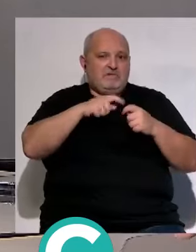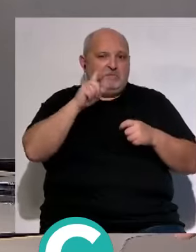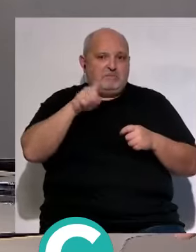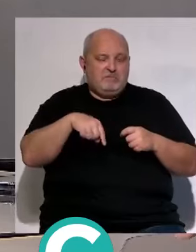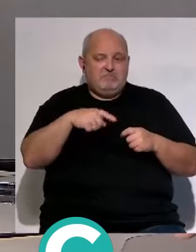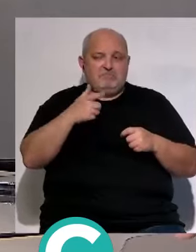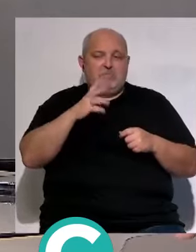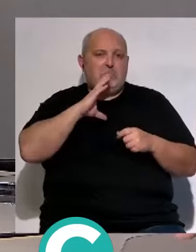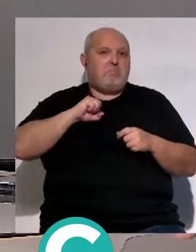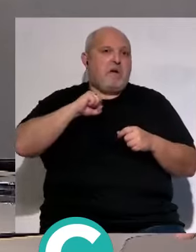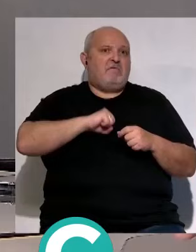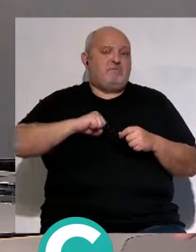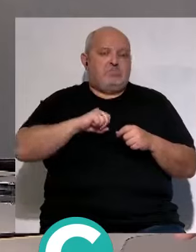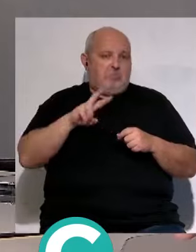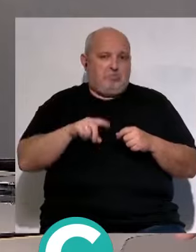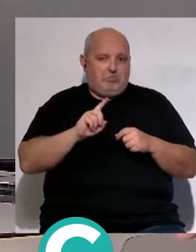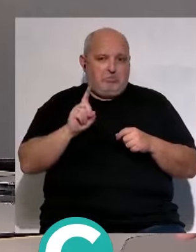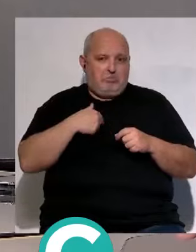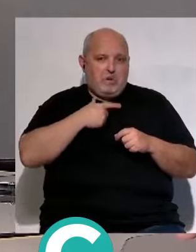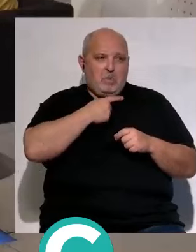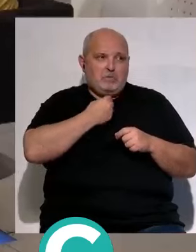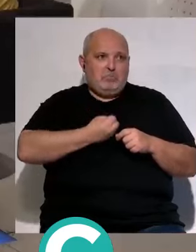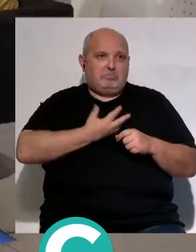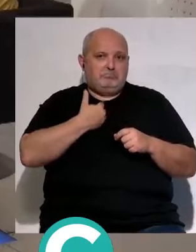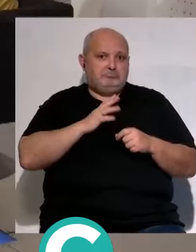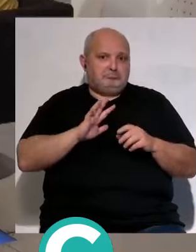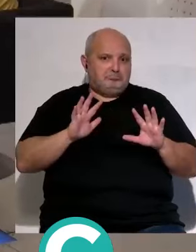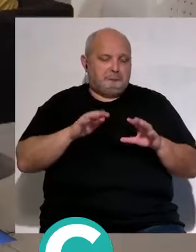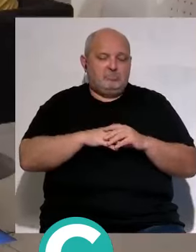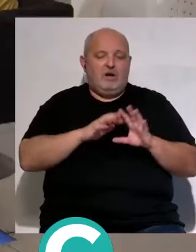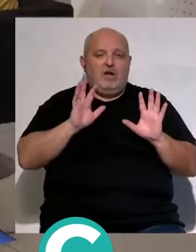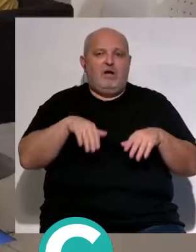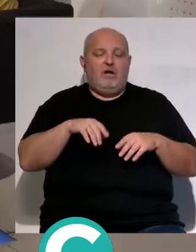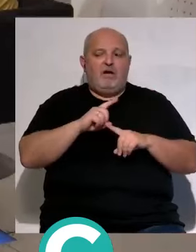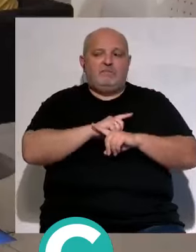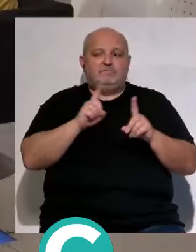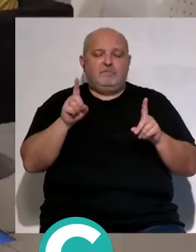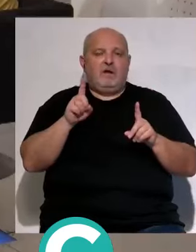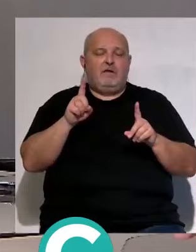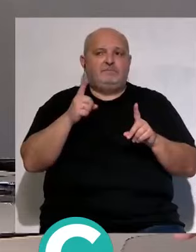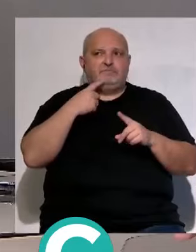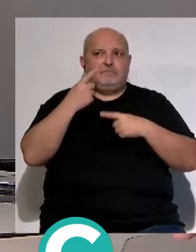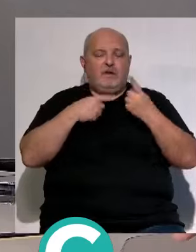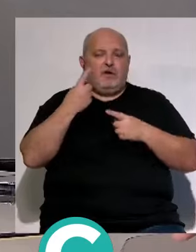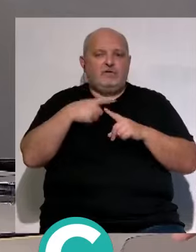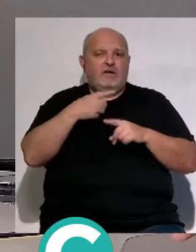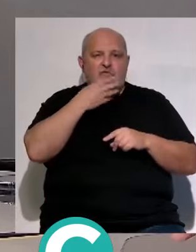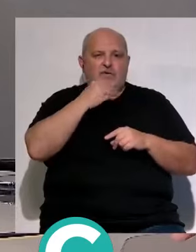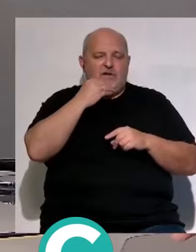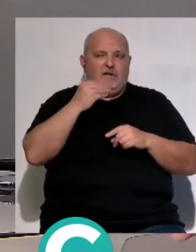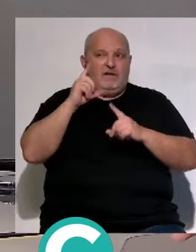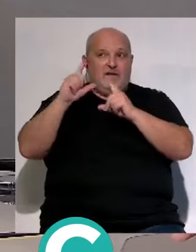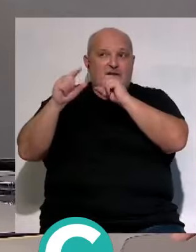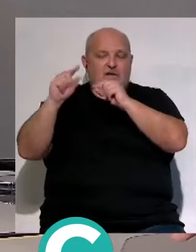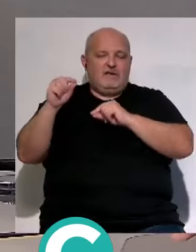no era ninguna maravilla no era de los que a más me gustaba pero bueno del Cádiz no sale ningún futbolista diciendo cosas bonitas del Cádiz no